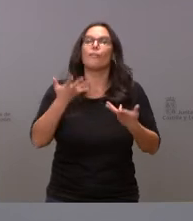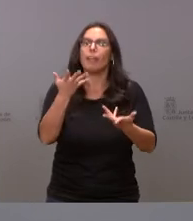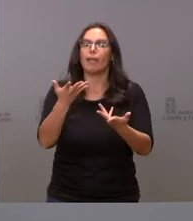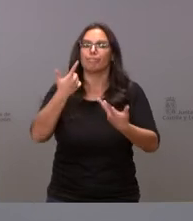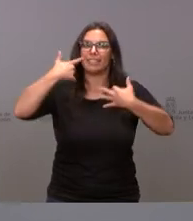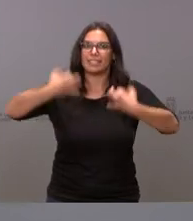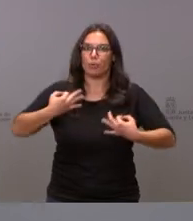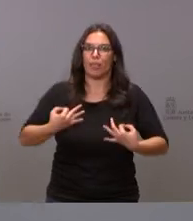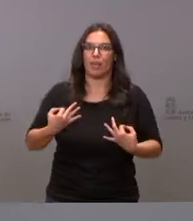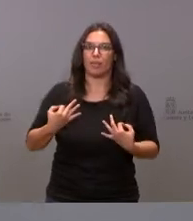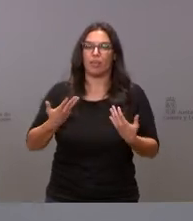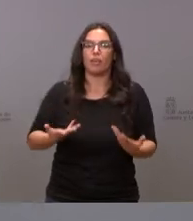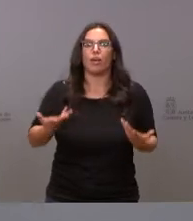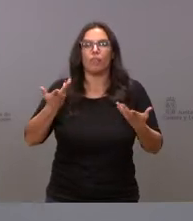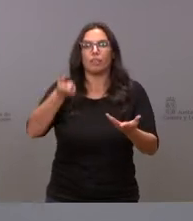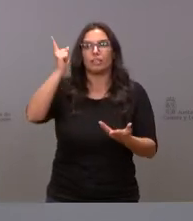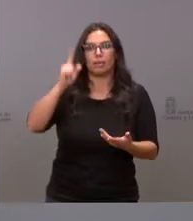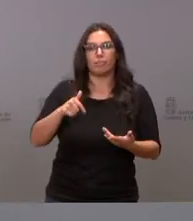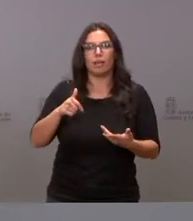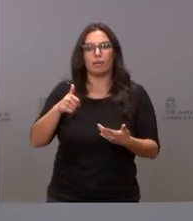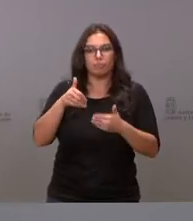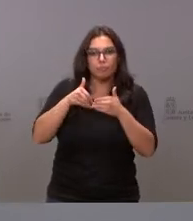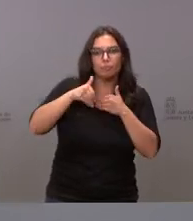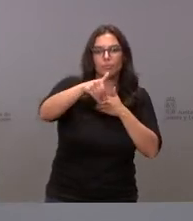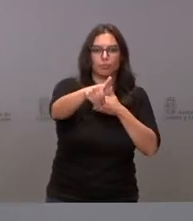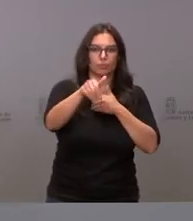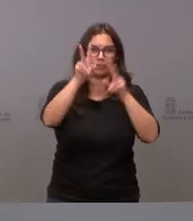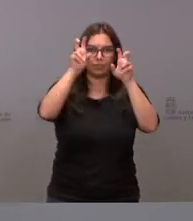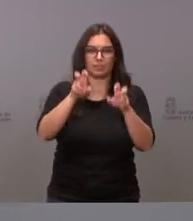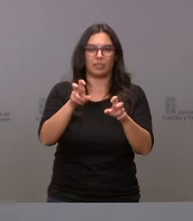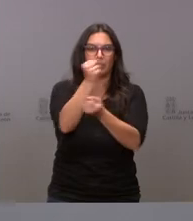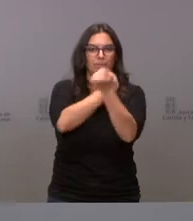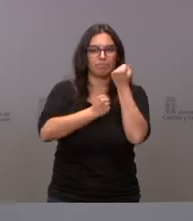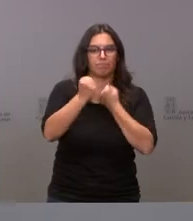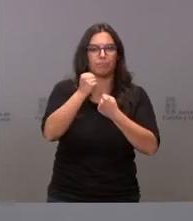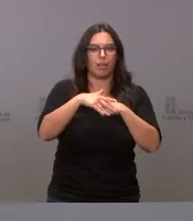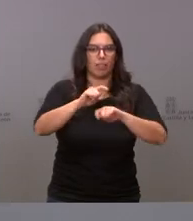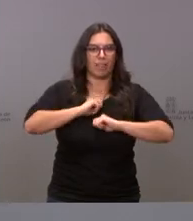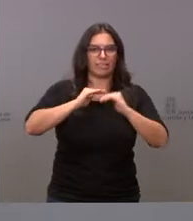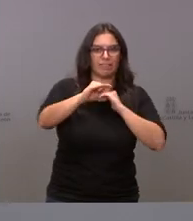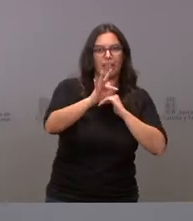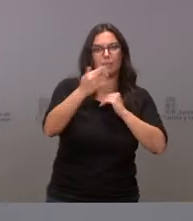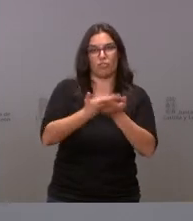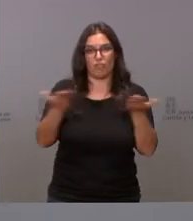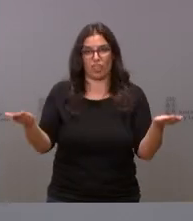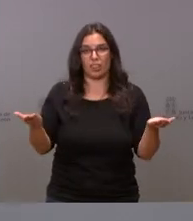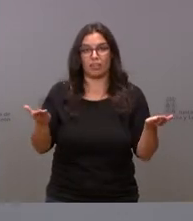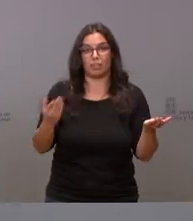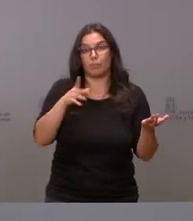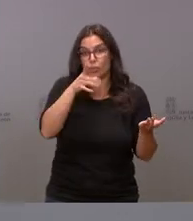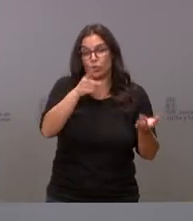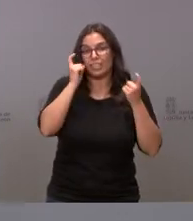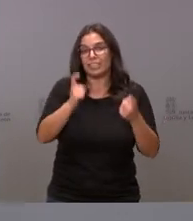y de ofrecer también un horizonte en términos fiscales que dé estabilidad y confianza eso es lo que procuramos